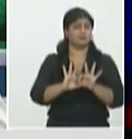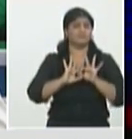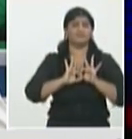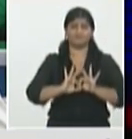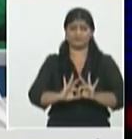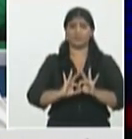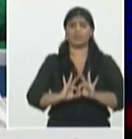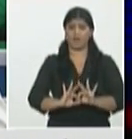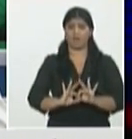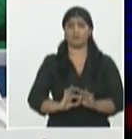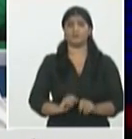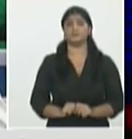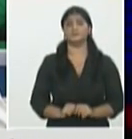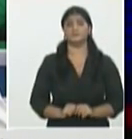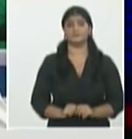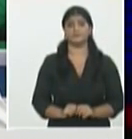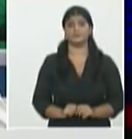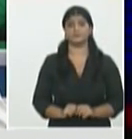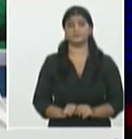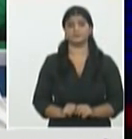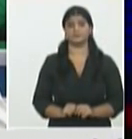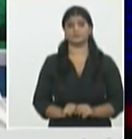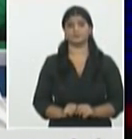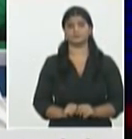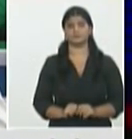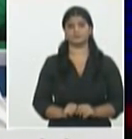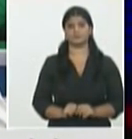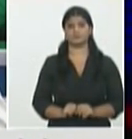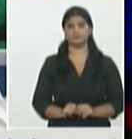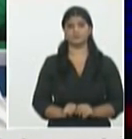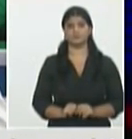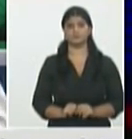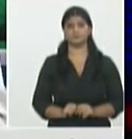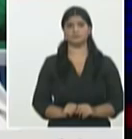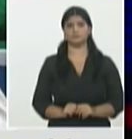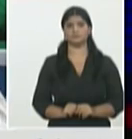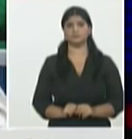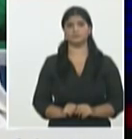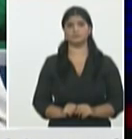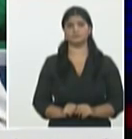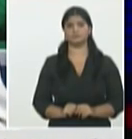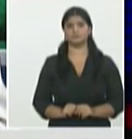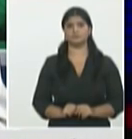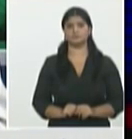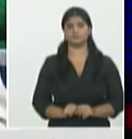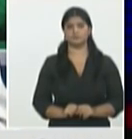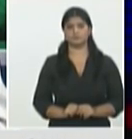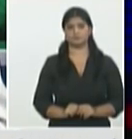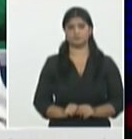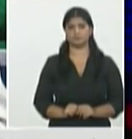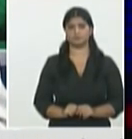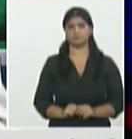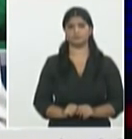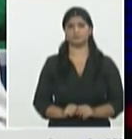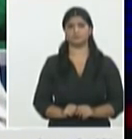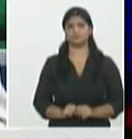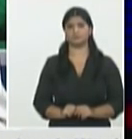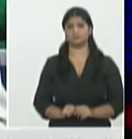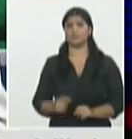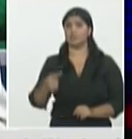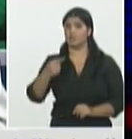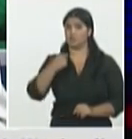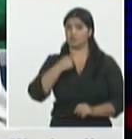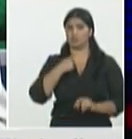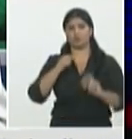características y cumplan todos los requisitos internacionales y entonces se irá extendiendo todavía más yo vuelvo a